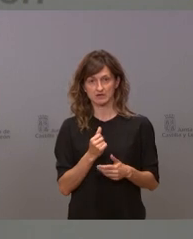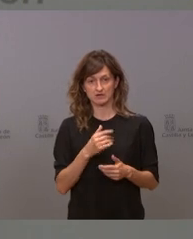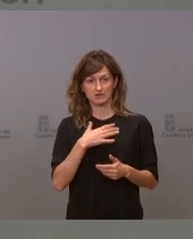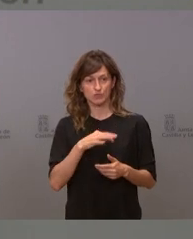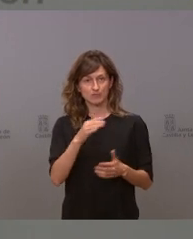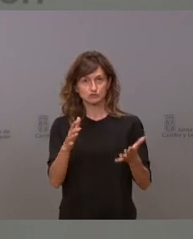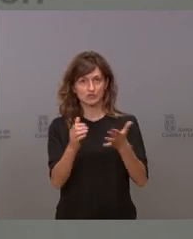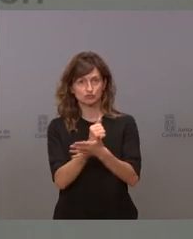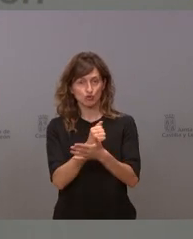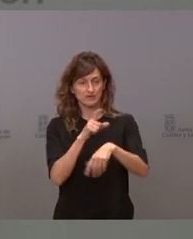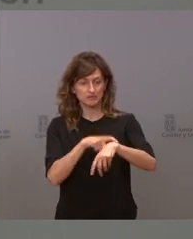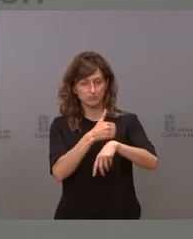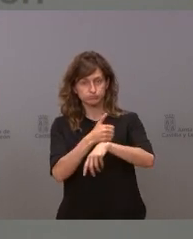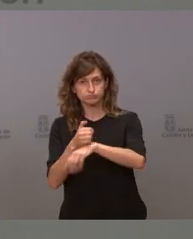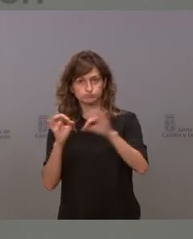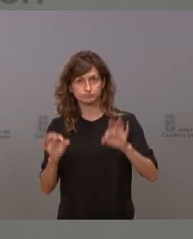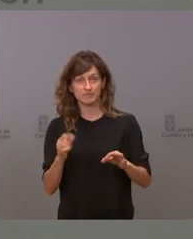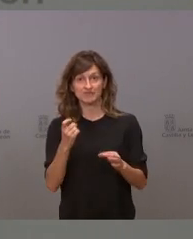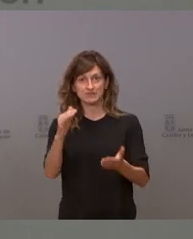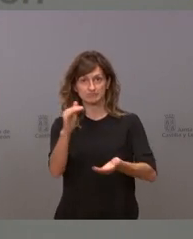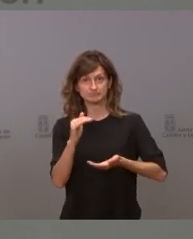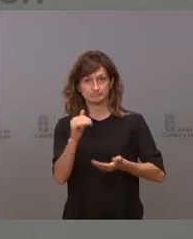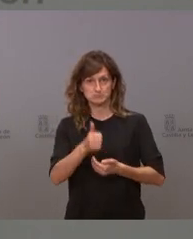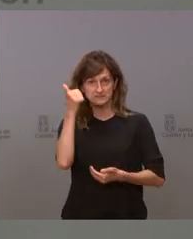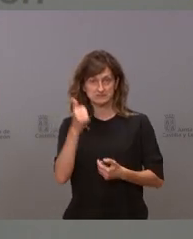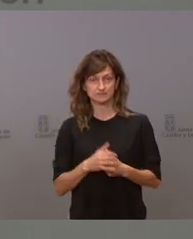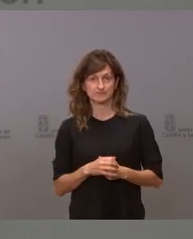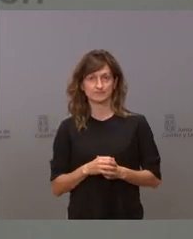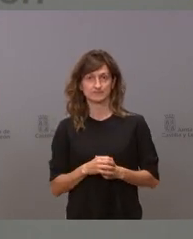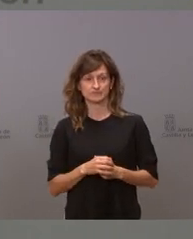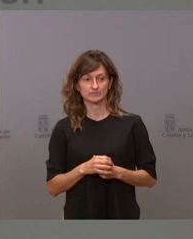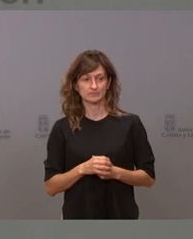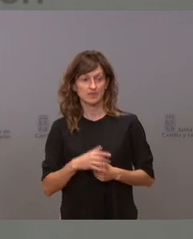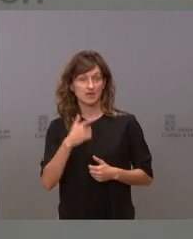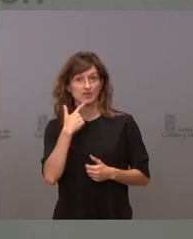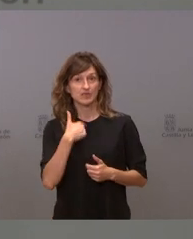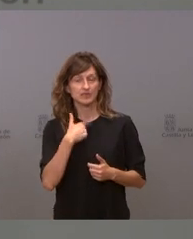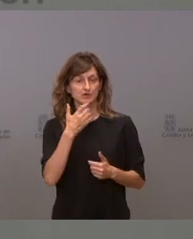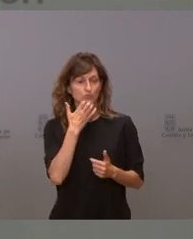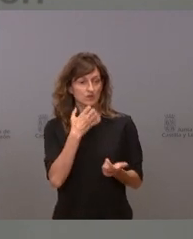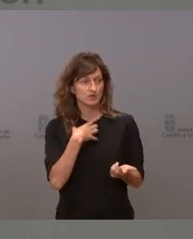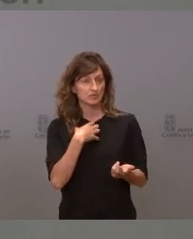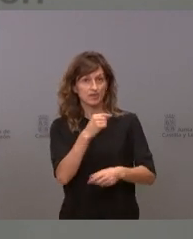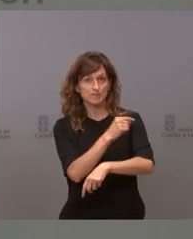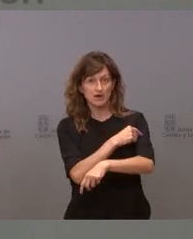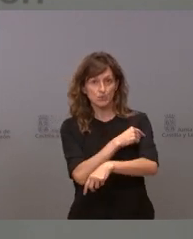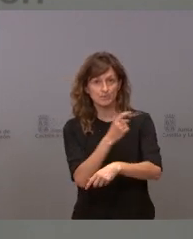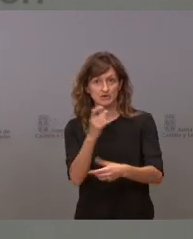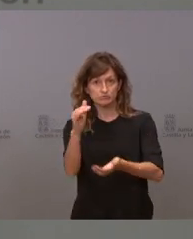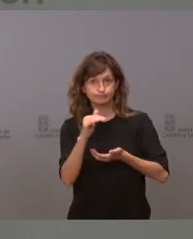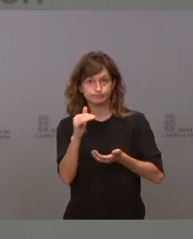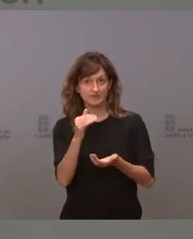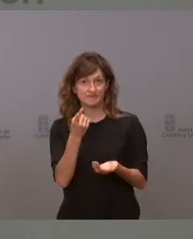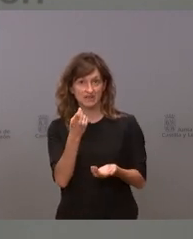población en el tiempo que sea preciso pero necesitamos las dosis y no se nos puede decir oiga vacunen ustedes si no se nos dan las dosis